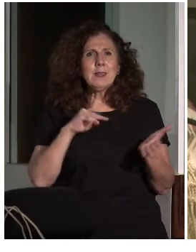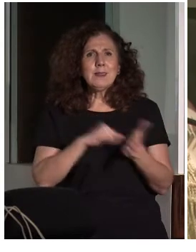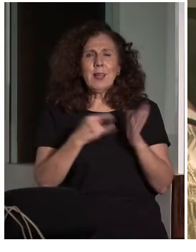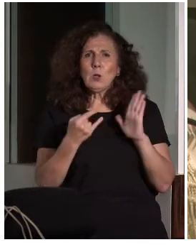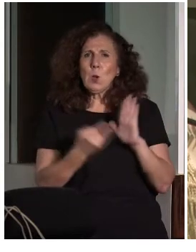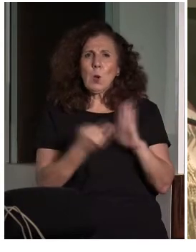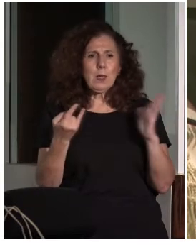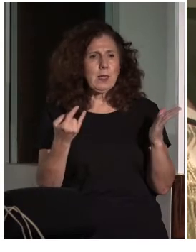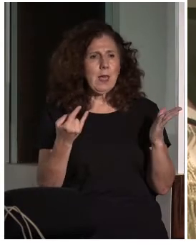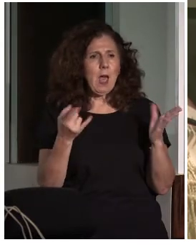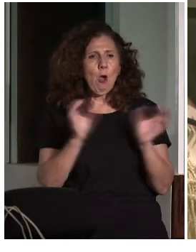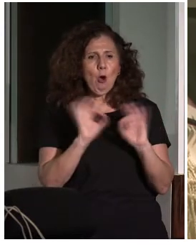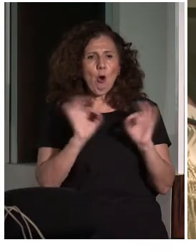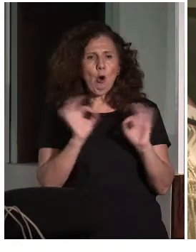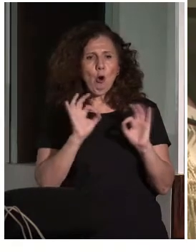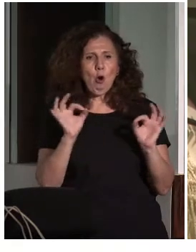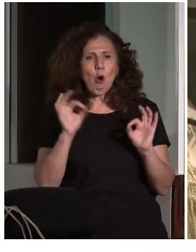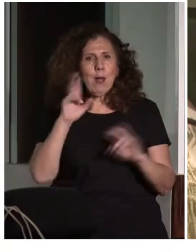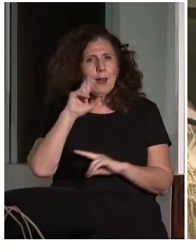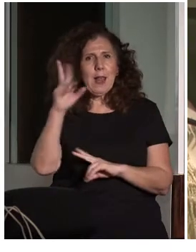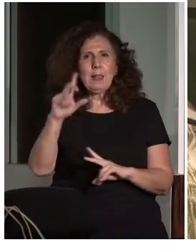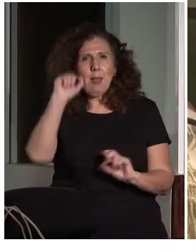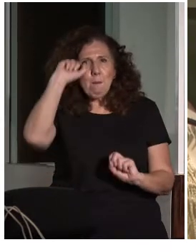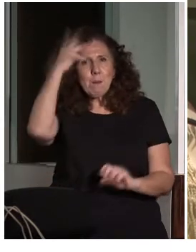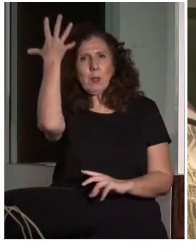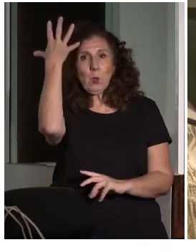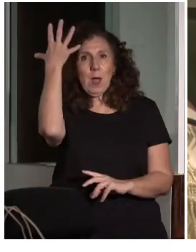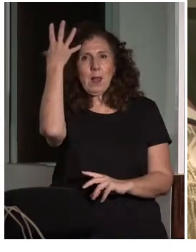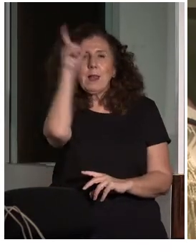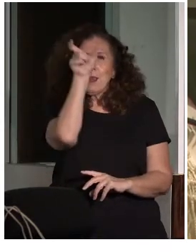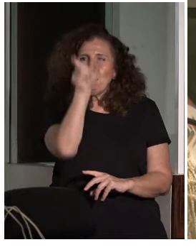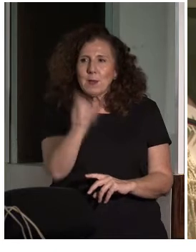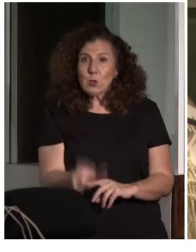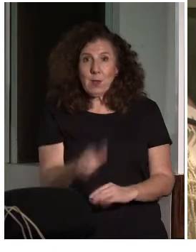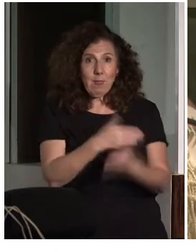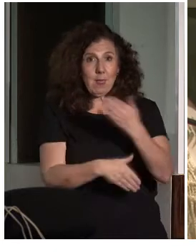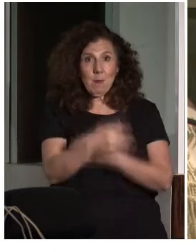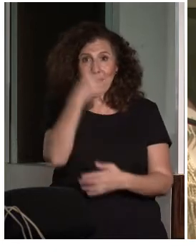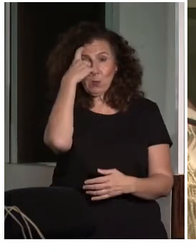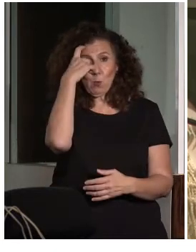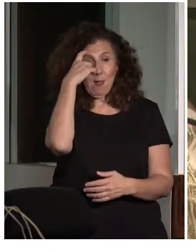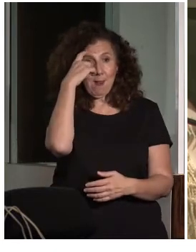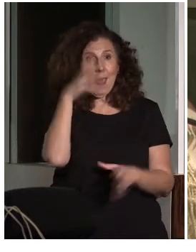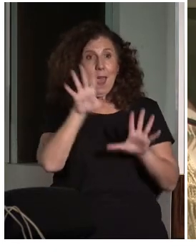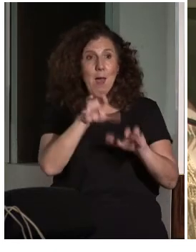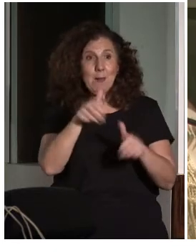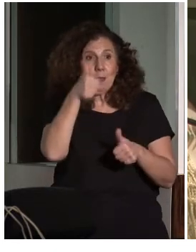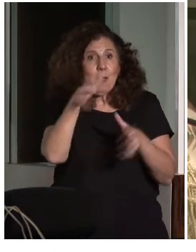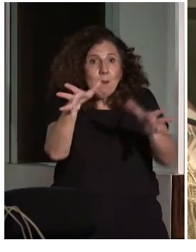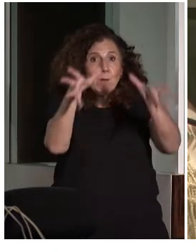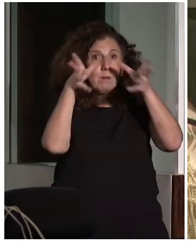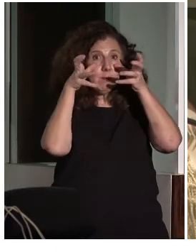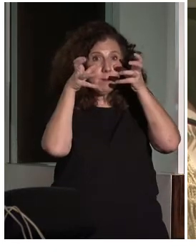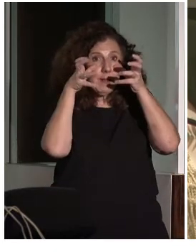virtual. Las personas con discapacidad intelectual aprenden muchísimo más por estímulos visuales que por estímulos